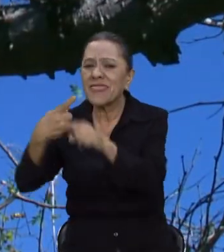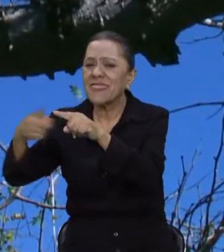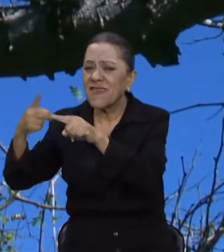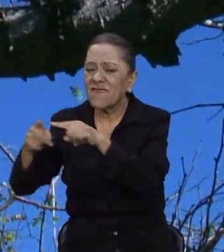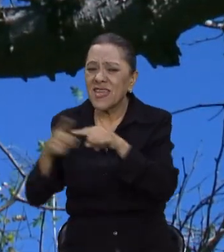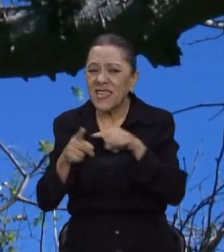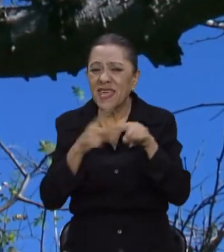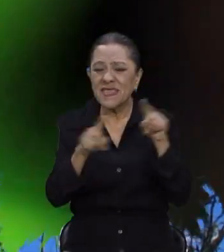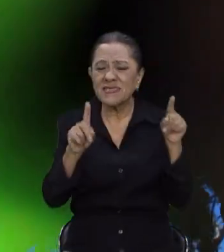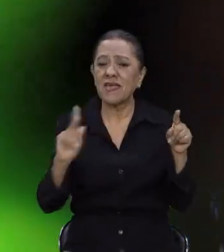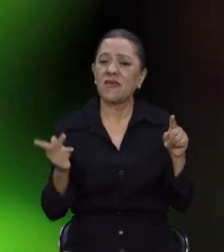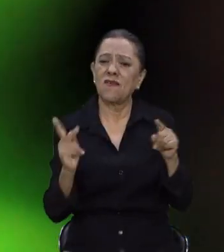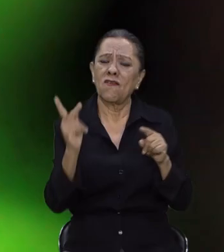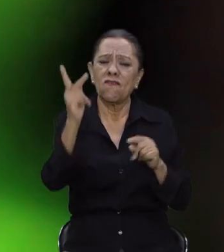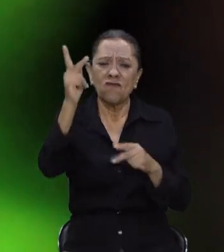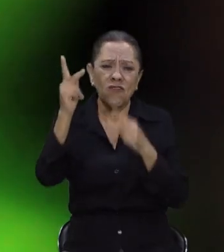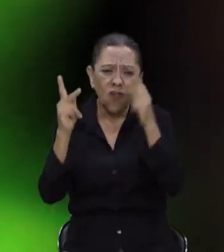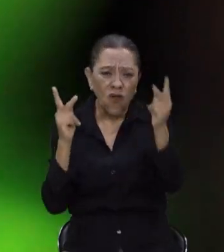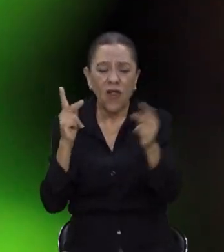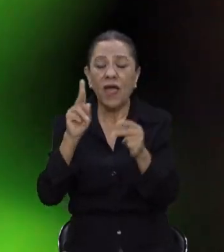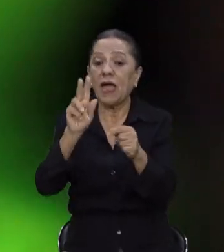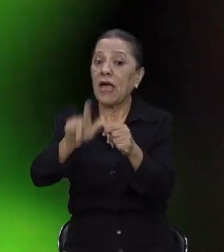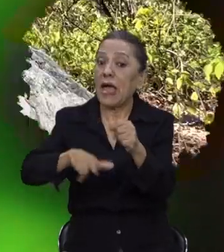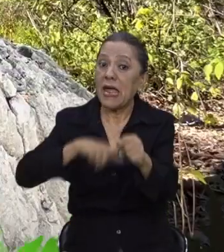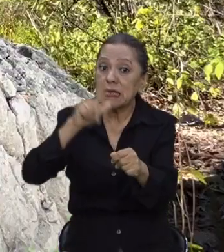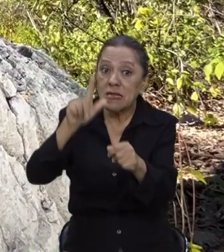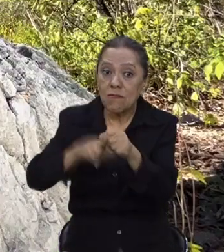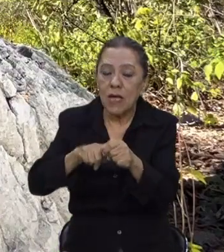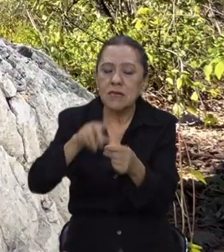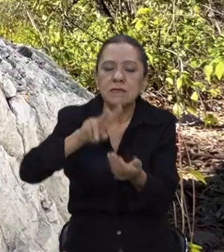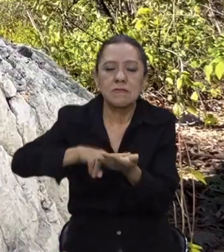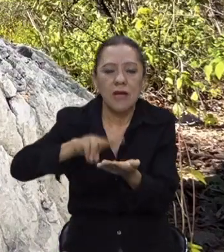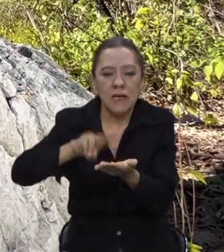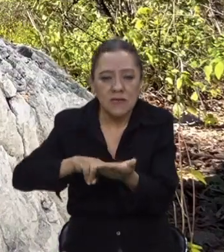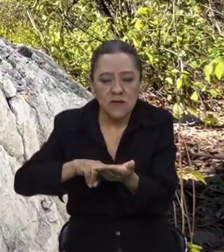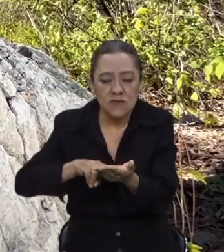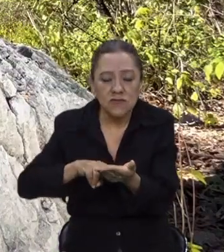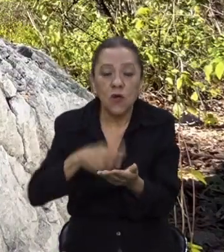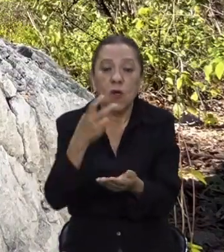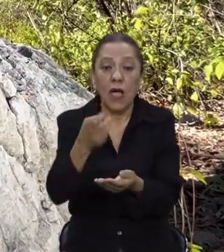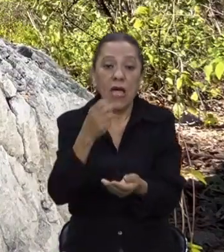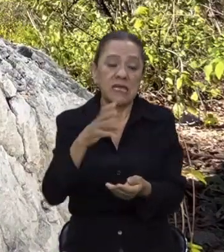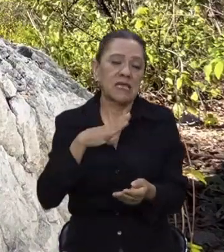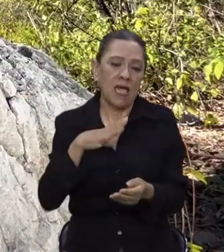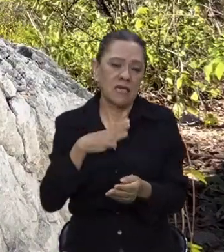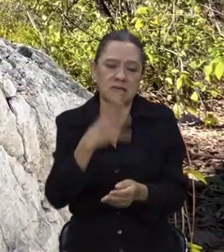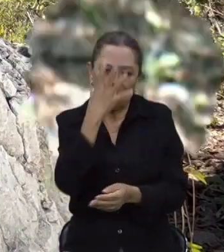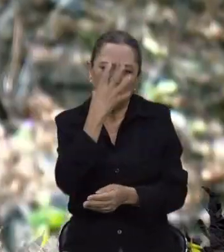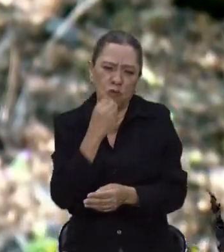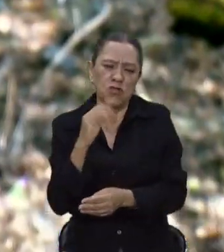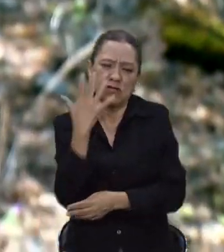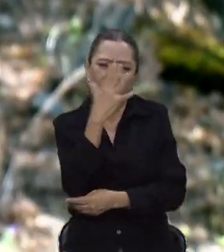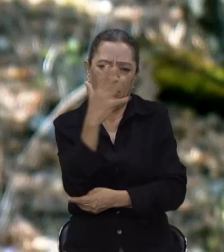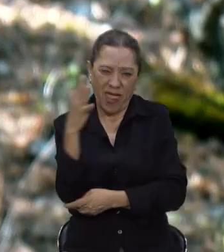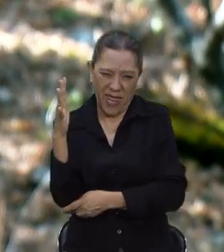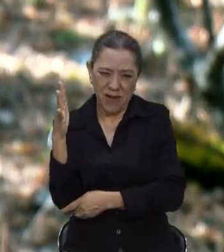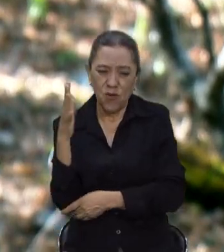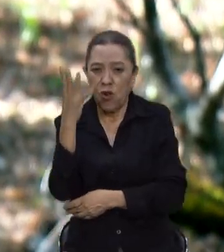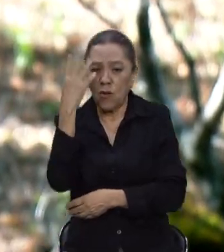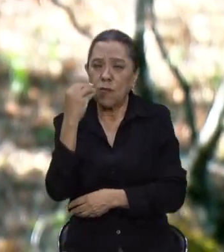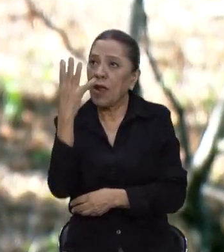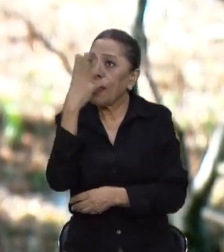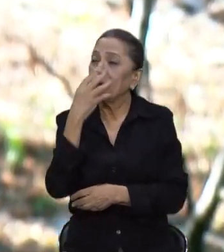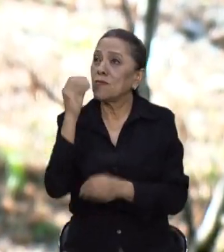extensa variedad de especies de flora y fauna de gran valor. Tenemos especies tanto ornamentales como es el